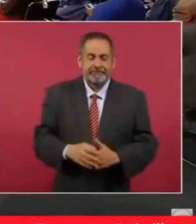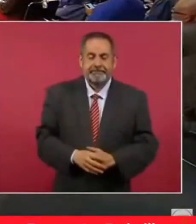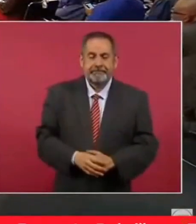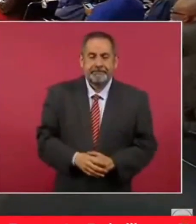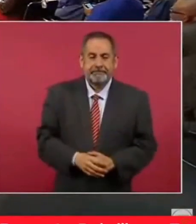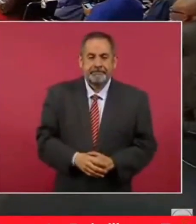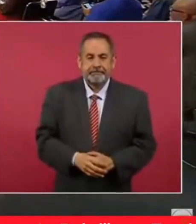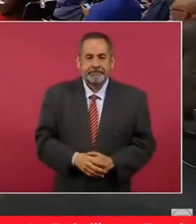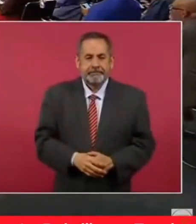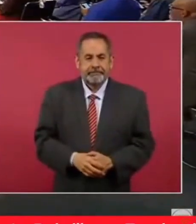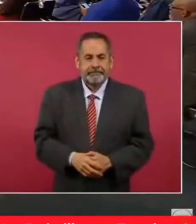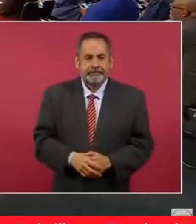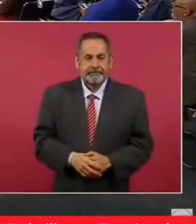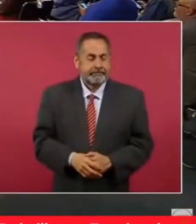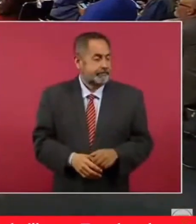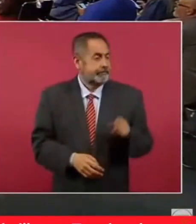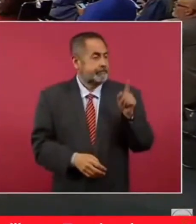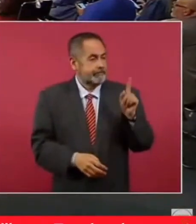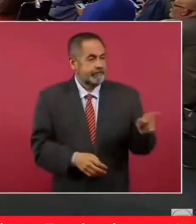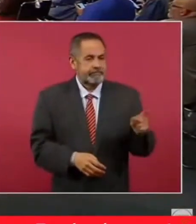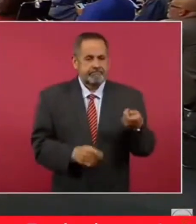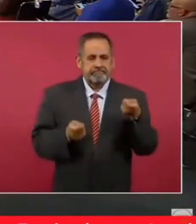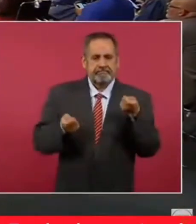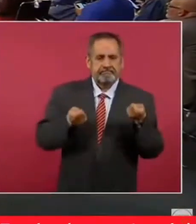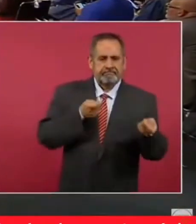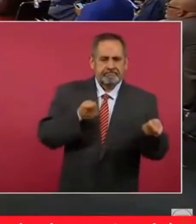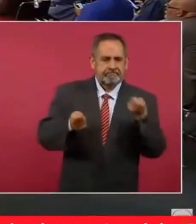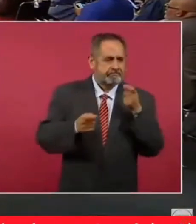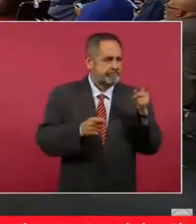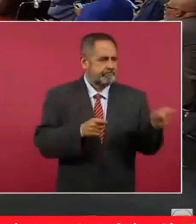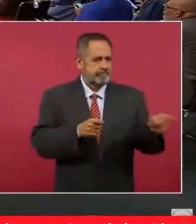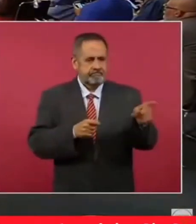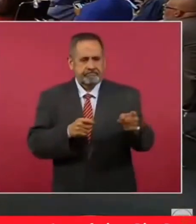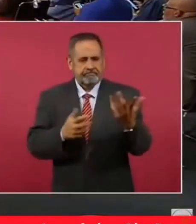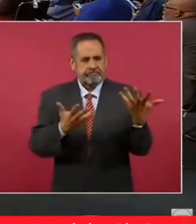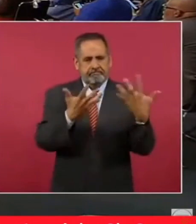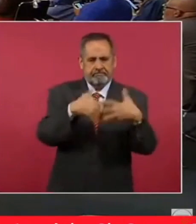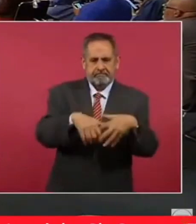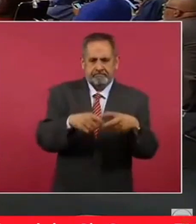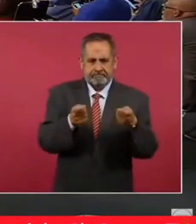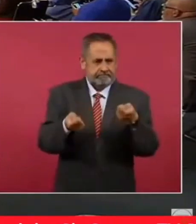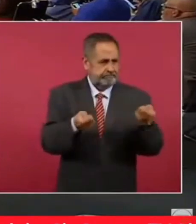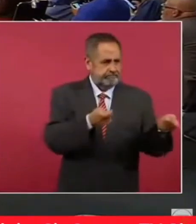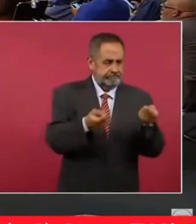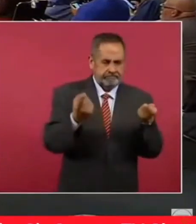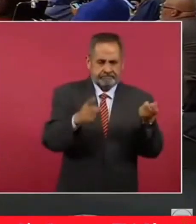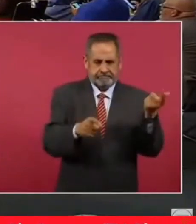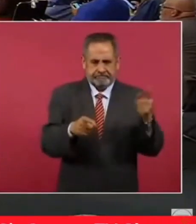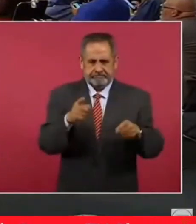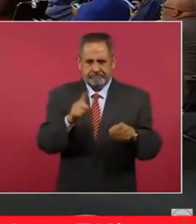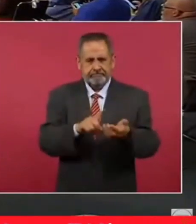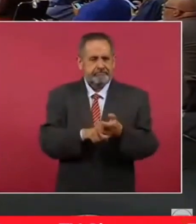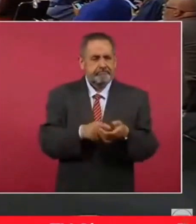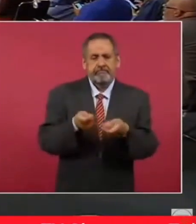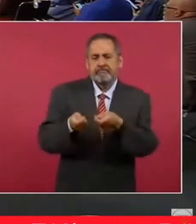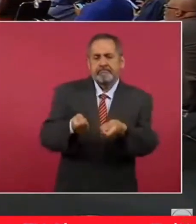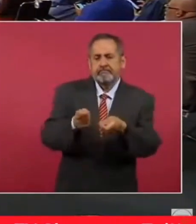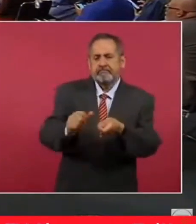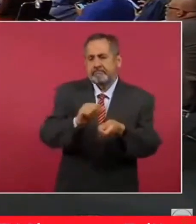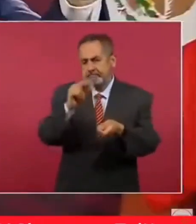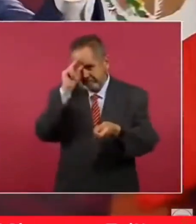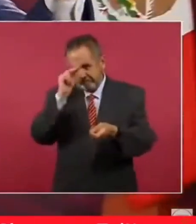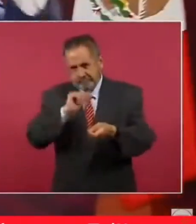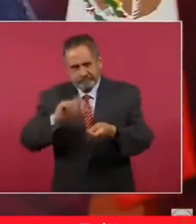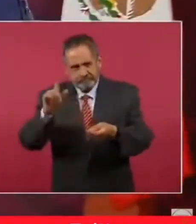es el que los articula a todos, a intelectuales, a